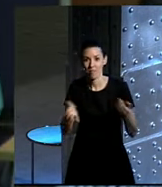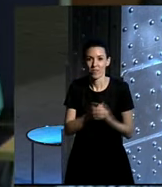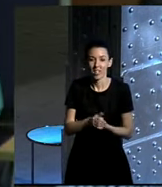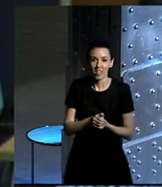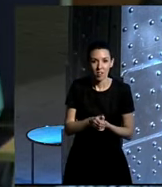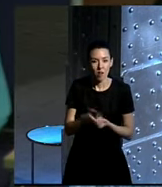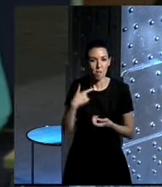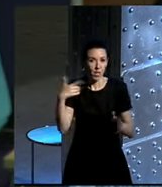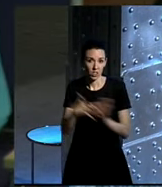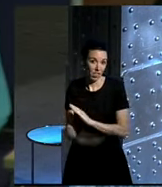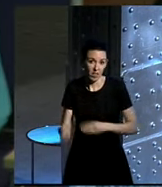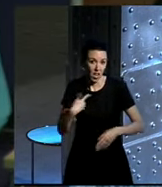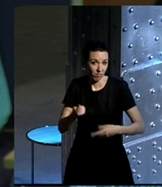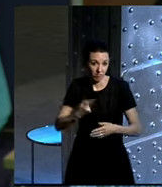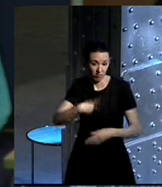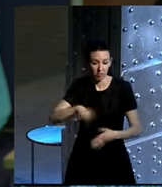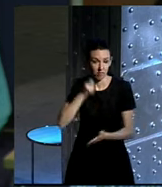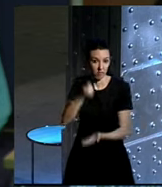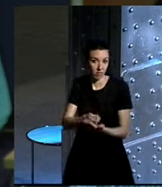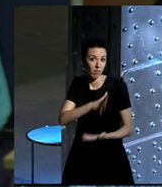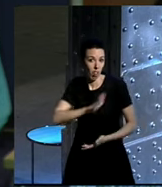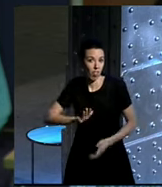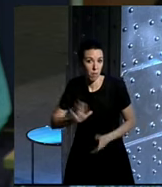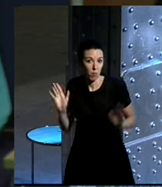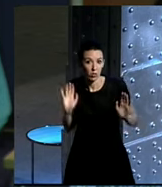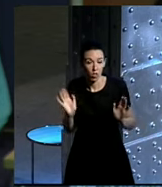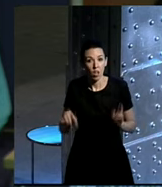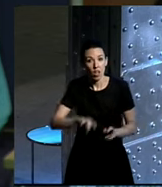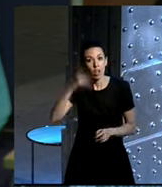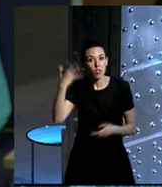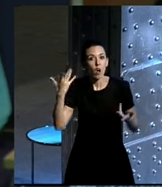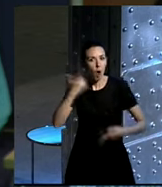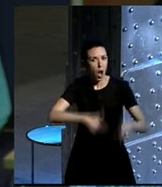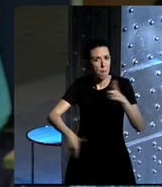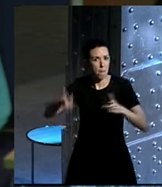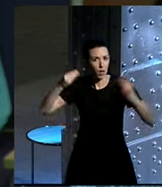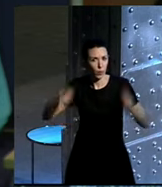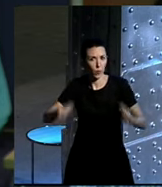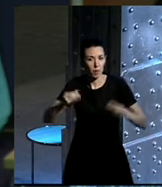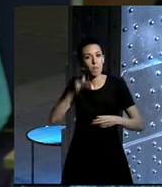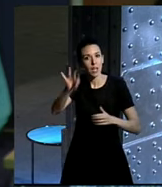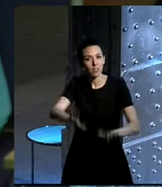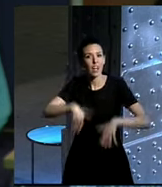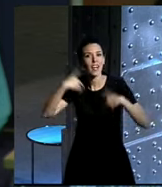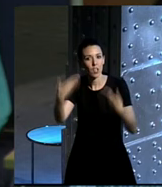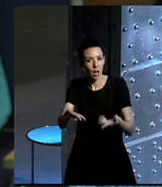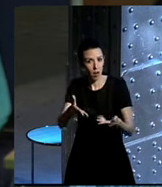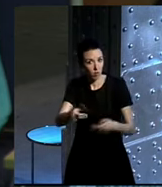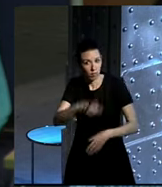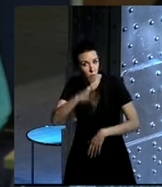nos lo estamos financiando nosotros por ahora y la idea es pegarse un gran viaje y hacer un regalo, ¿por qué no?